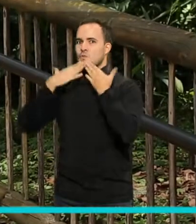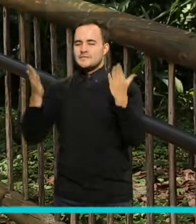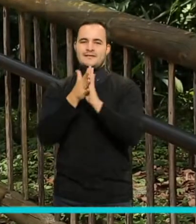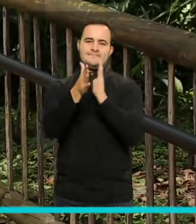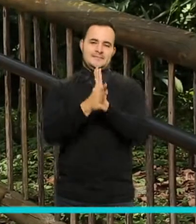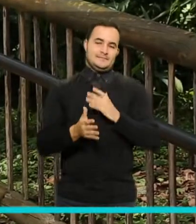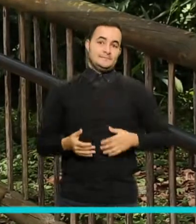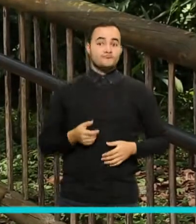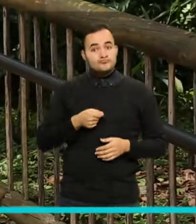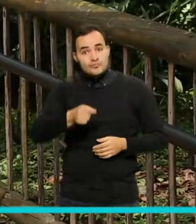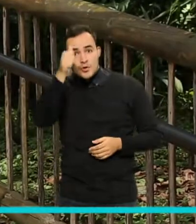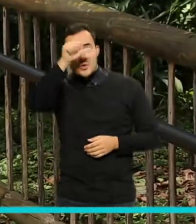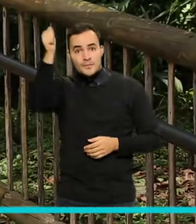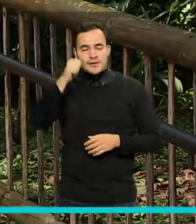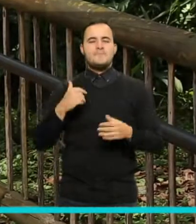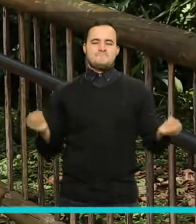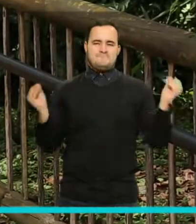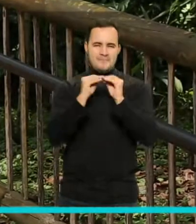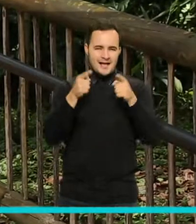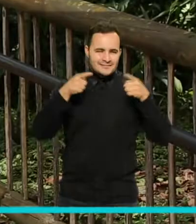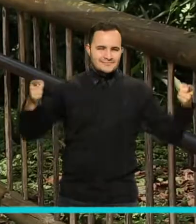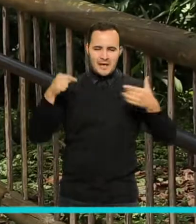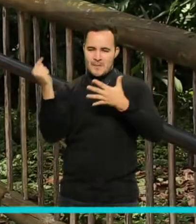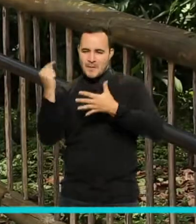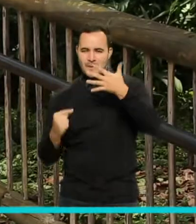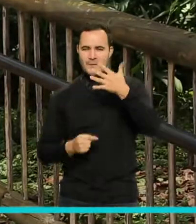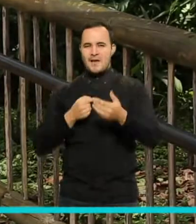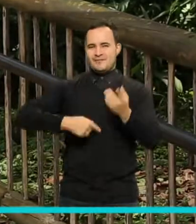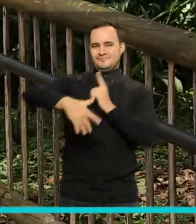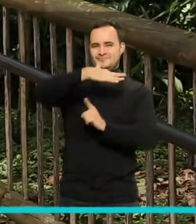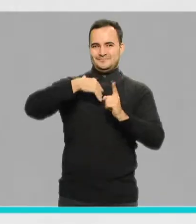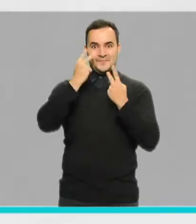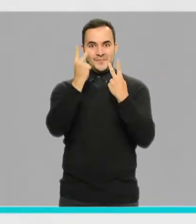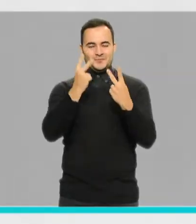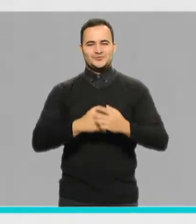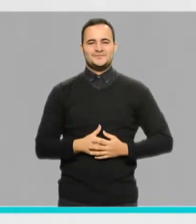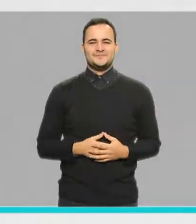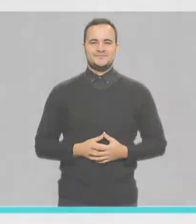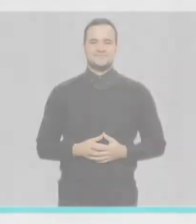Nos encontramos este domingo con más noticias e historias de Medellín Futuro.